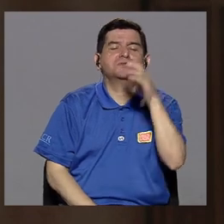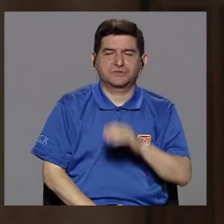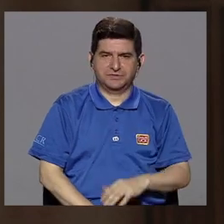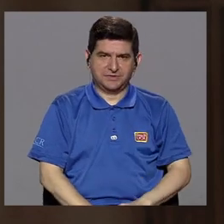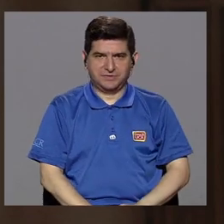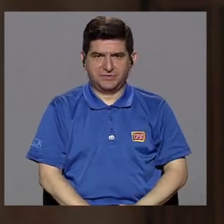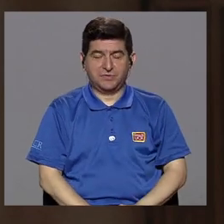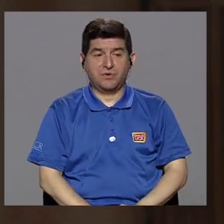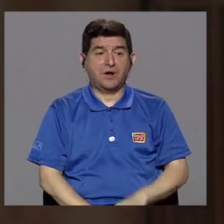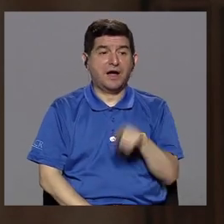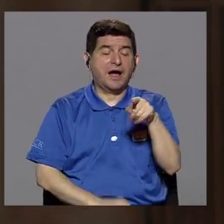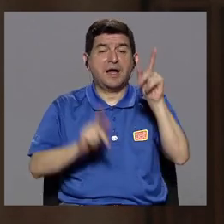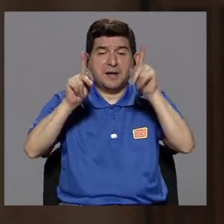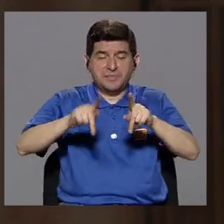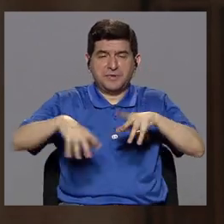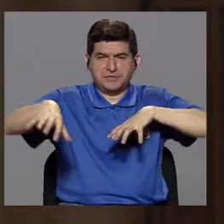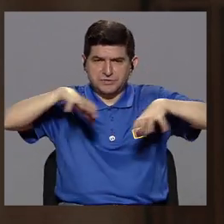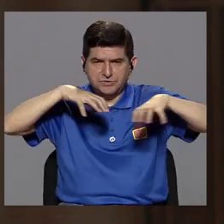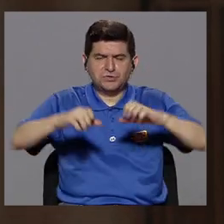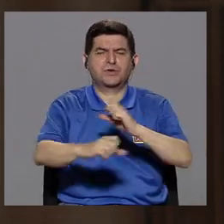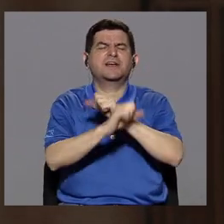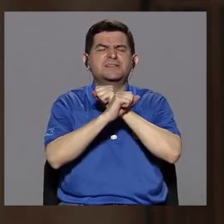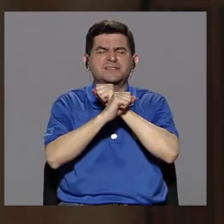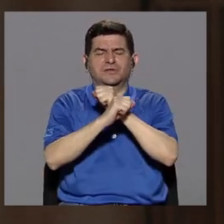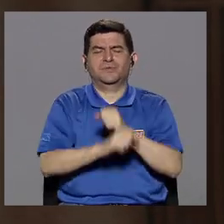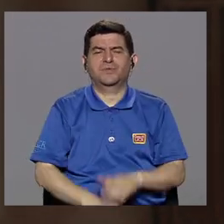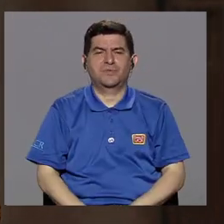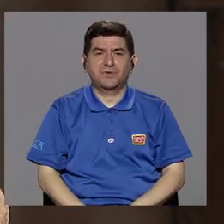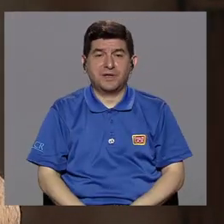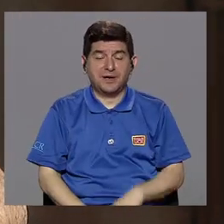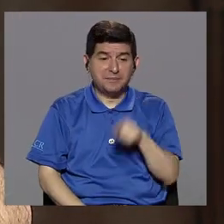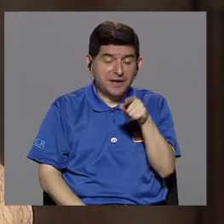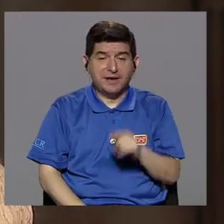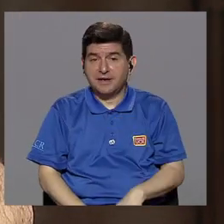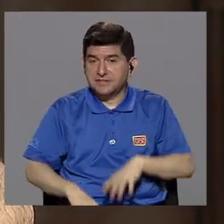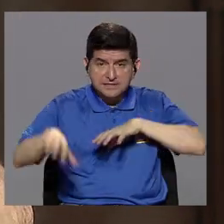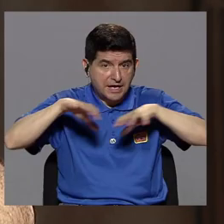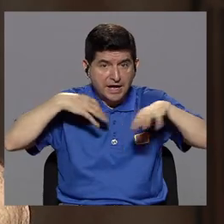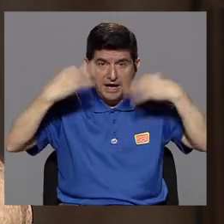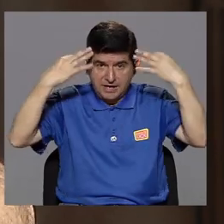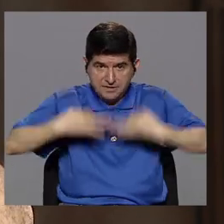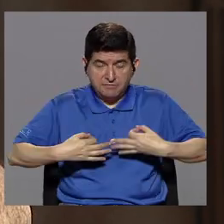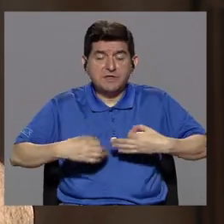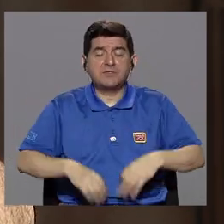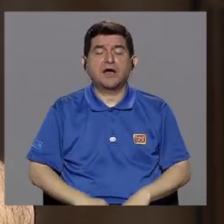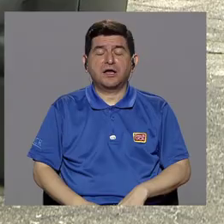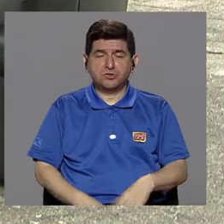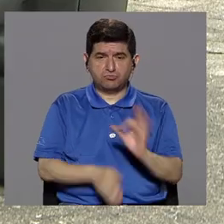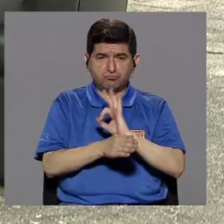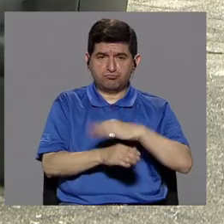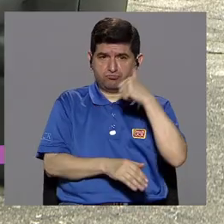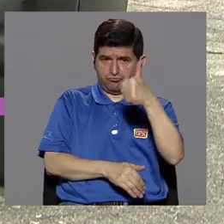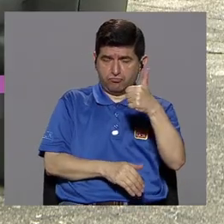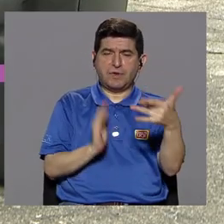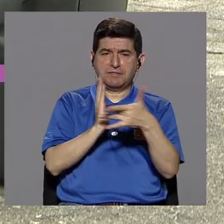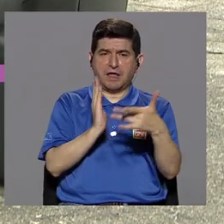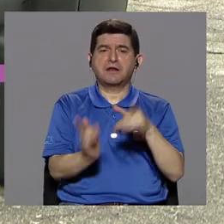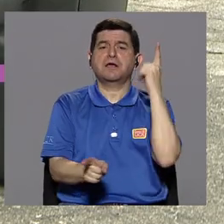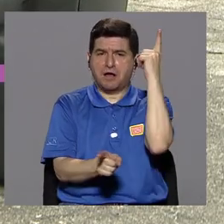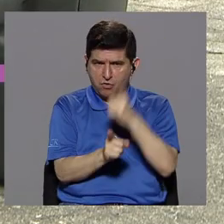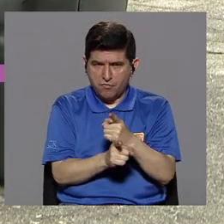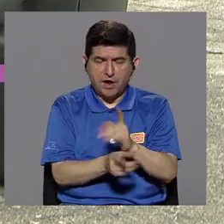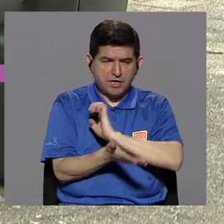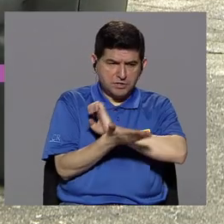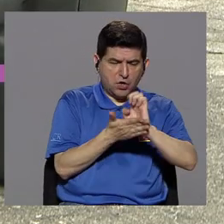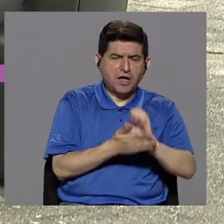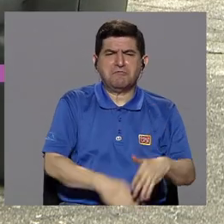cómo ejercitarse con seguridad para que el ejercicio que realice sea efectivo, con la técnica adecuada para